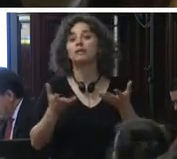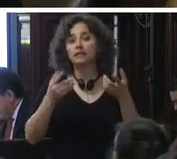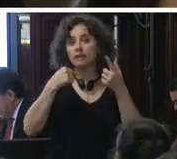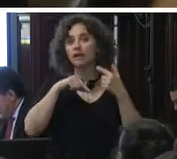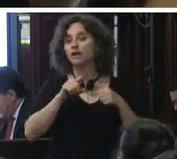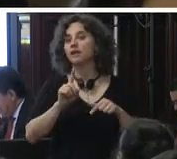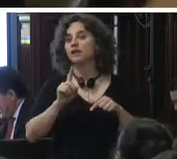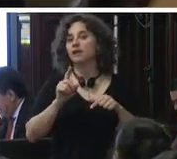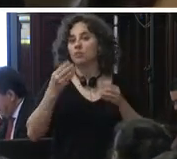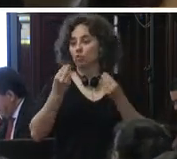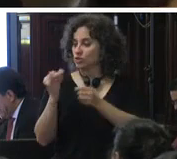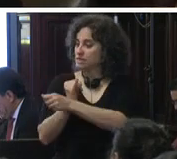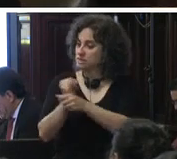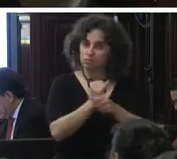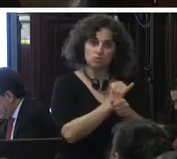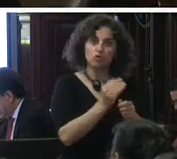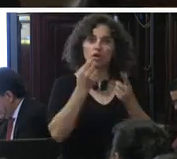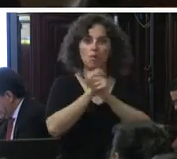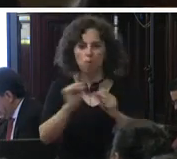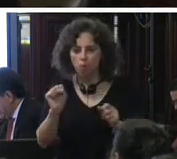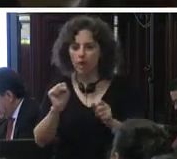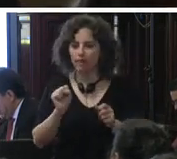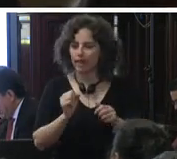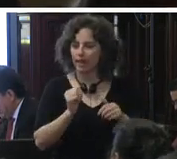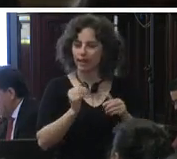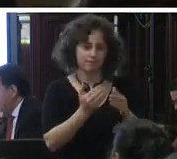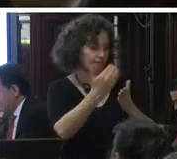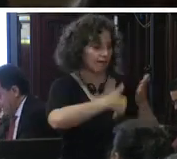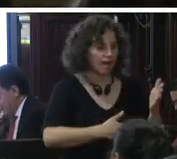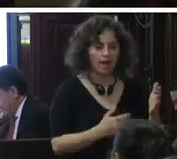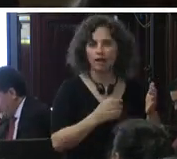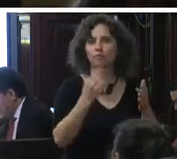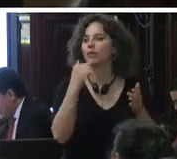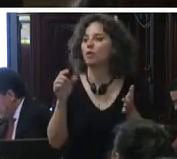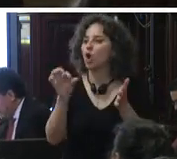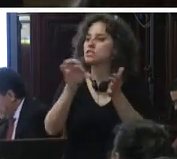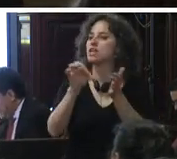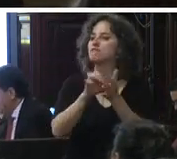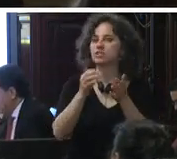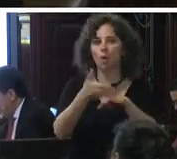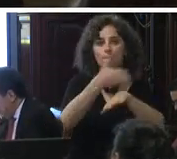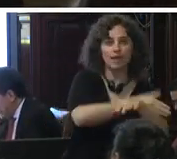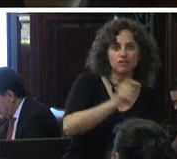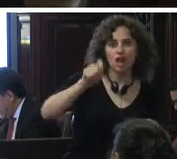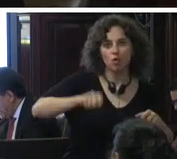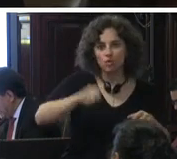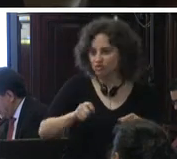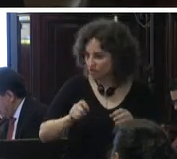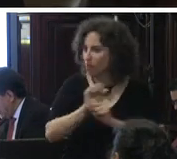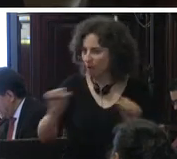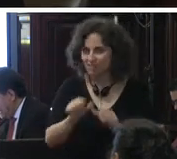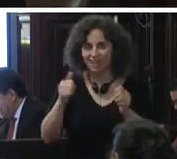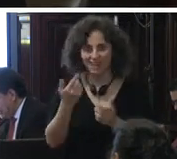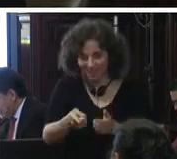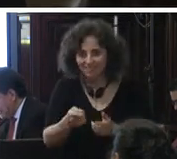entidades federativas desahogan la fase procesal conocida como servicios previos al juicio hasta el momento estas unidades han